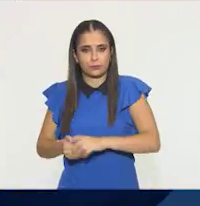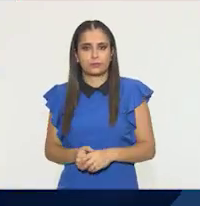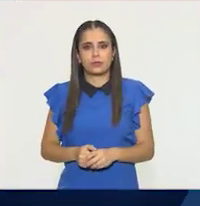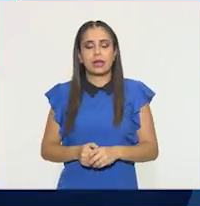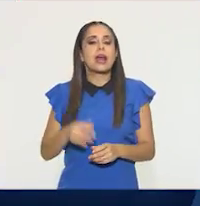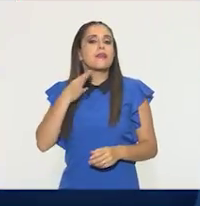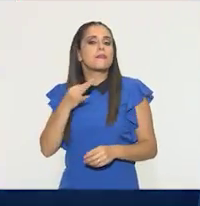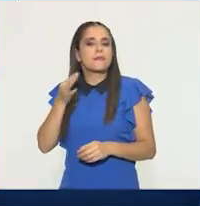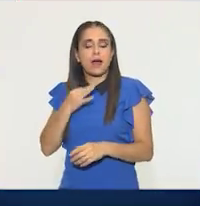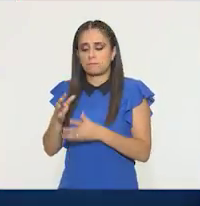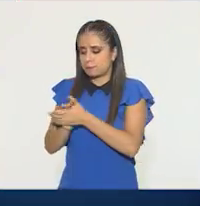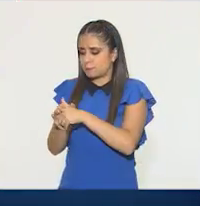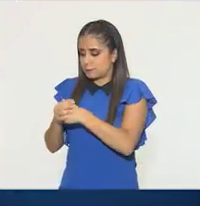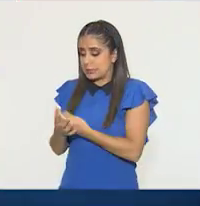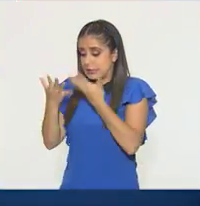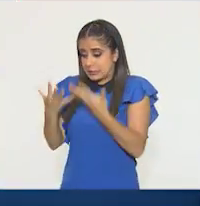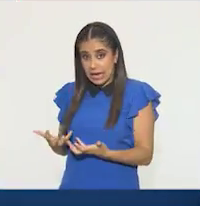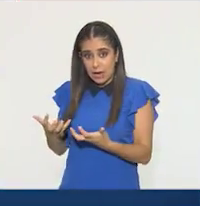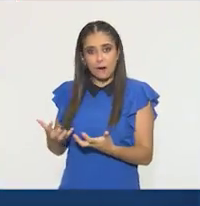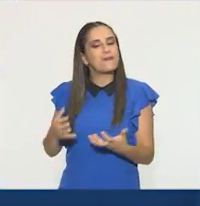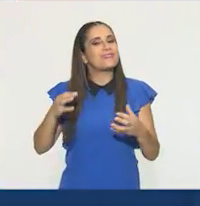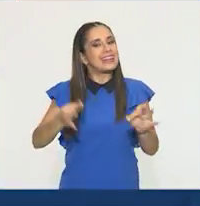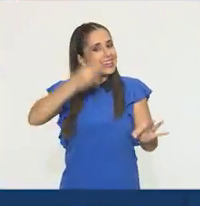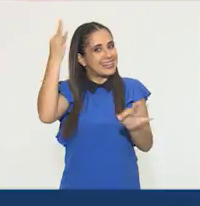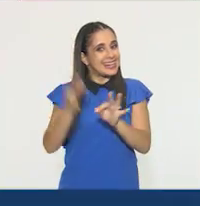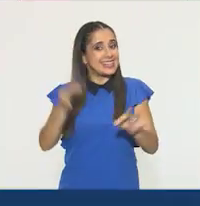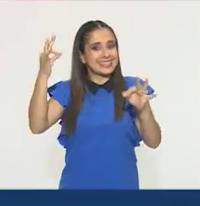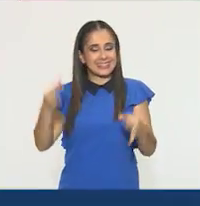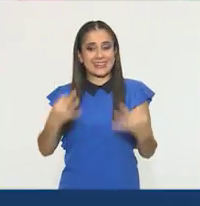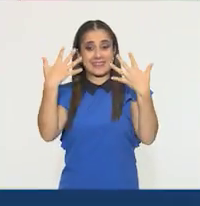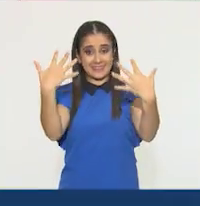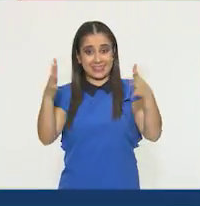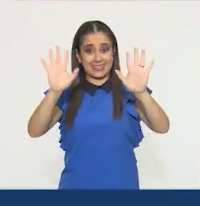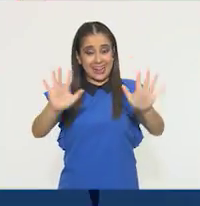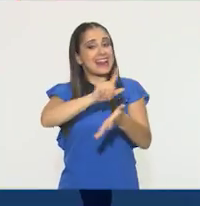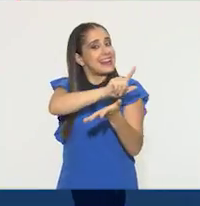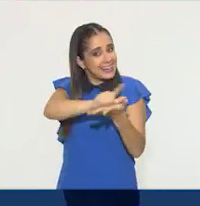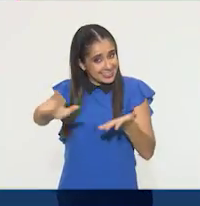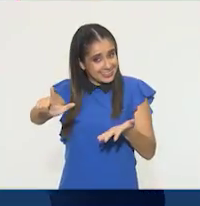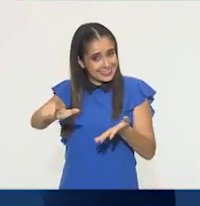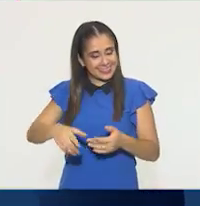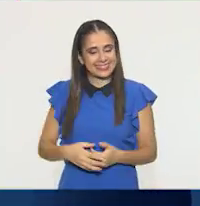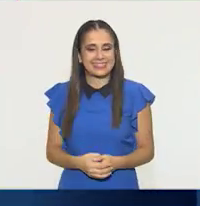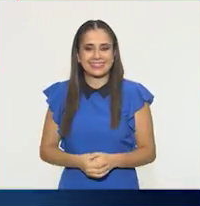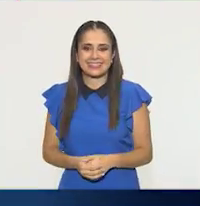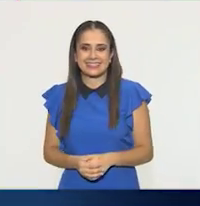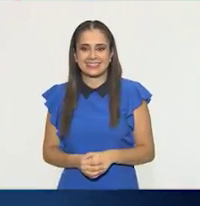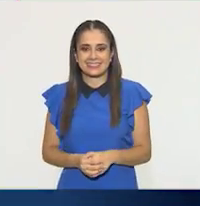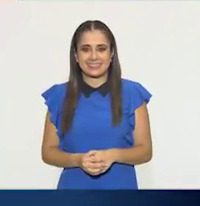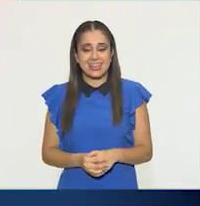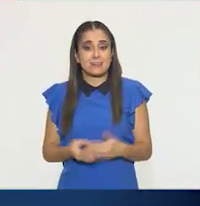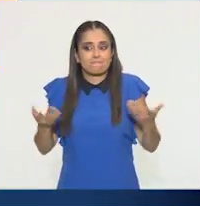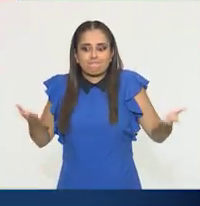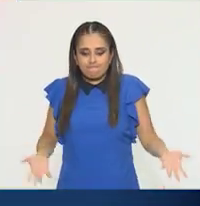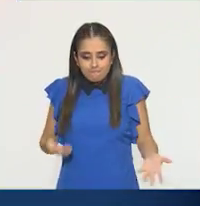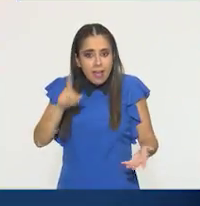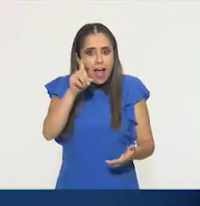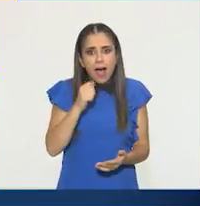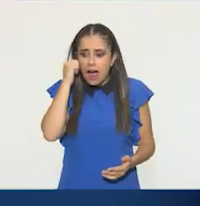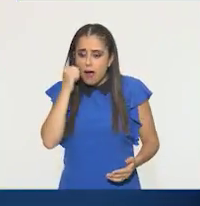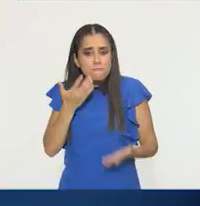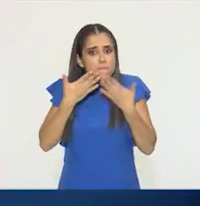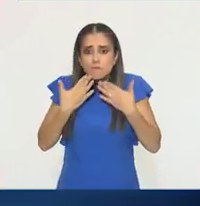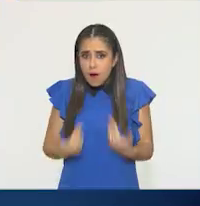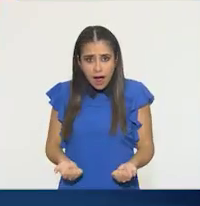Sécalas con una toalla. ¡Y listo! Tus manos están limpias. Si no tienes agua y